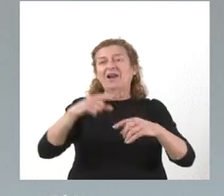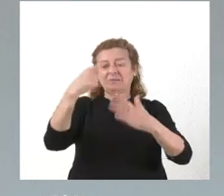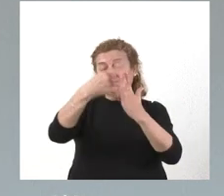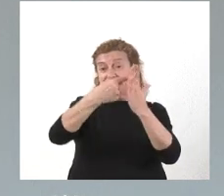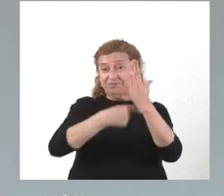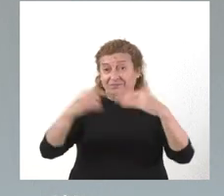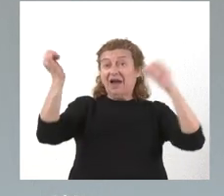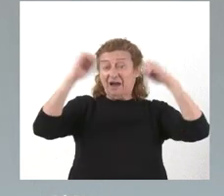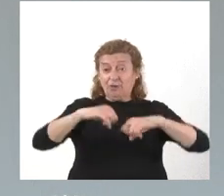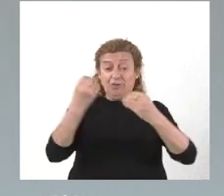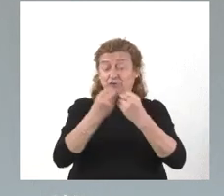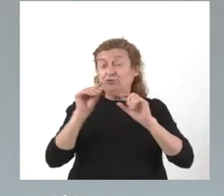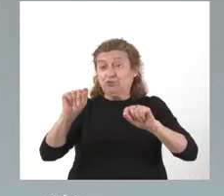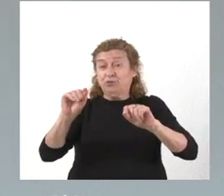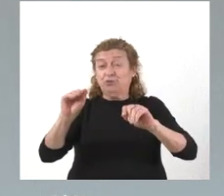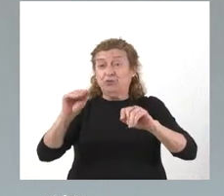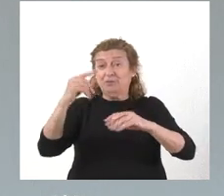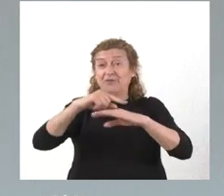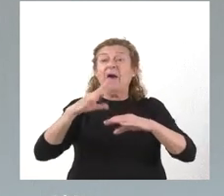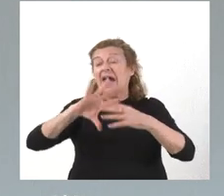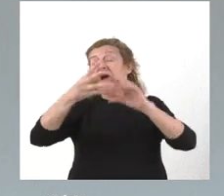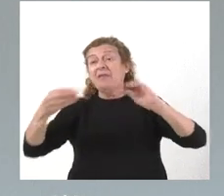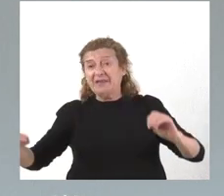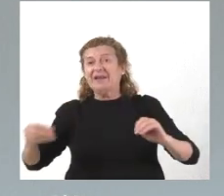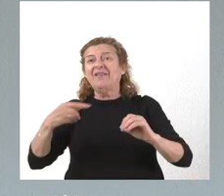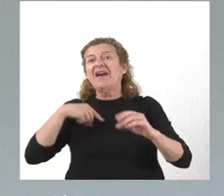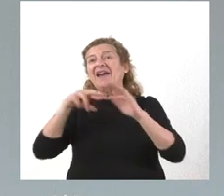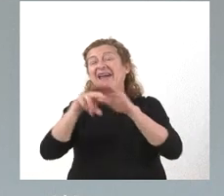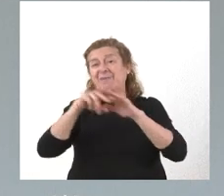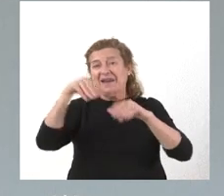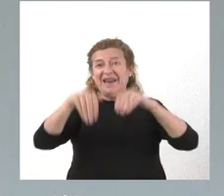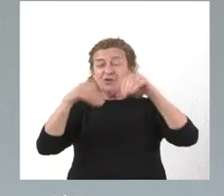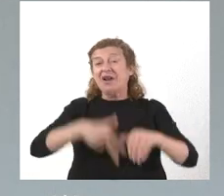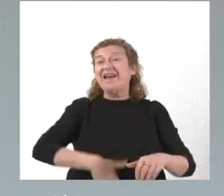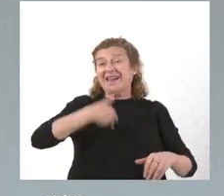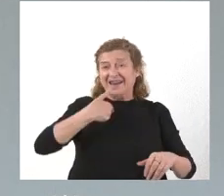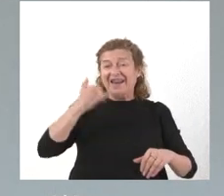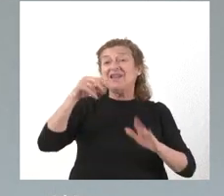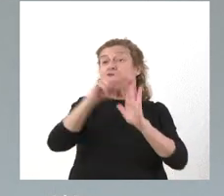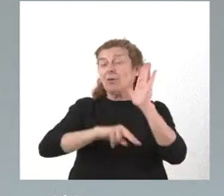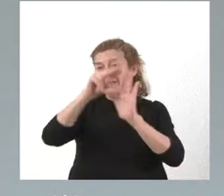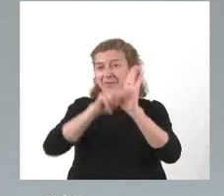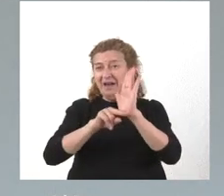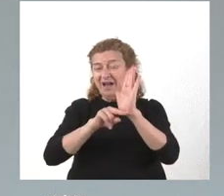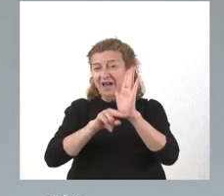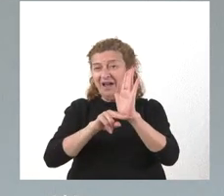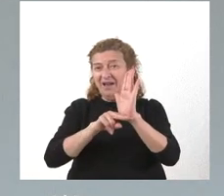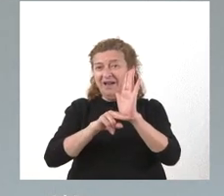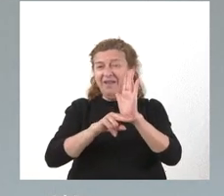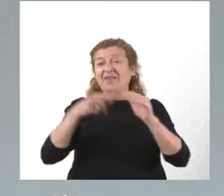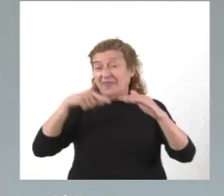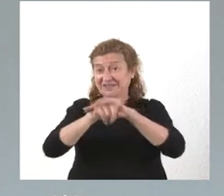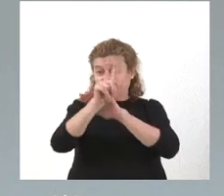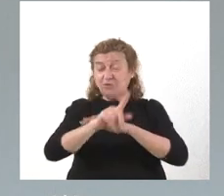naturaleza, que sean aplicables del régimen electoral general y la normativa de desarrollo.